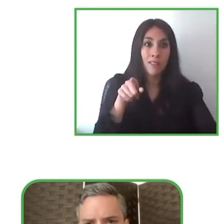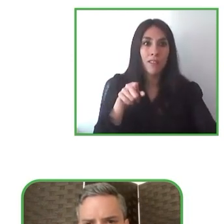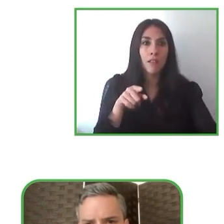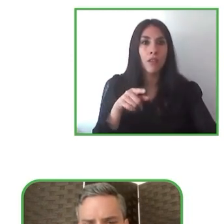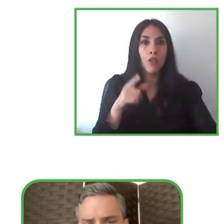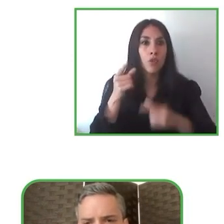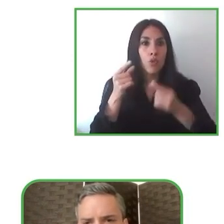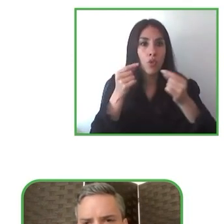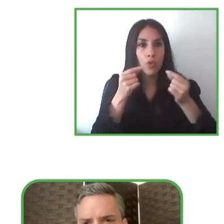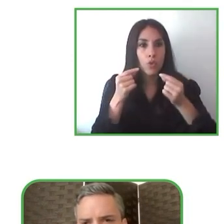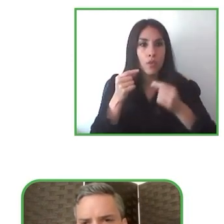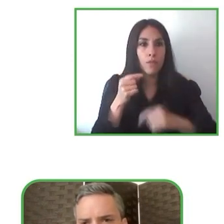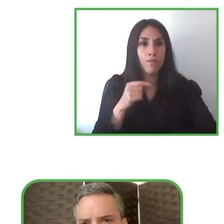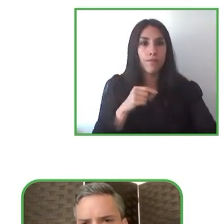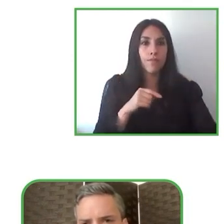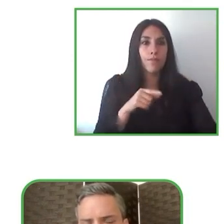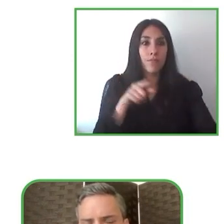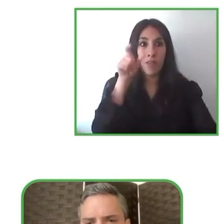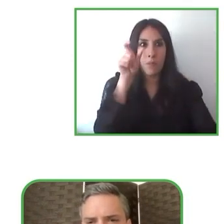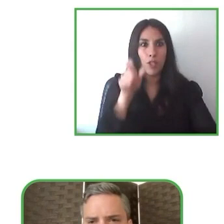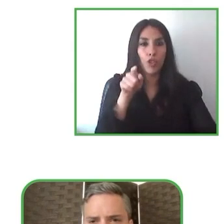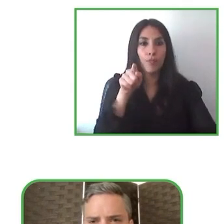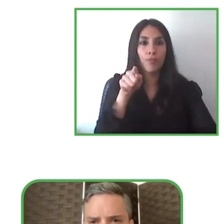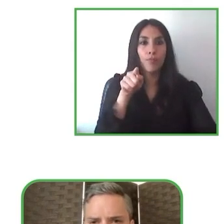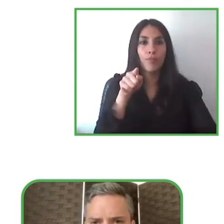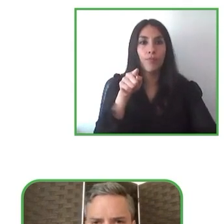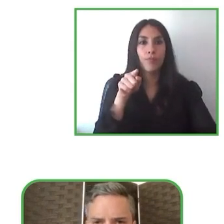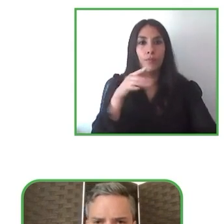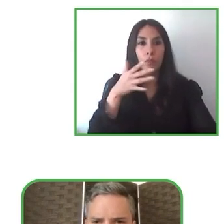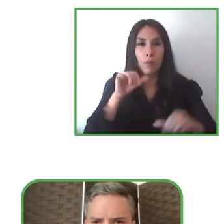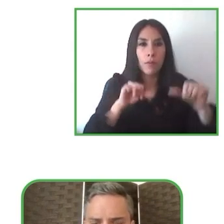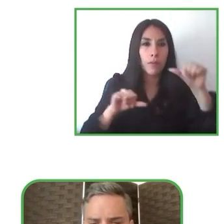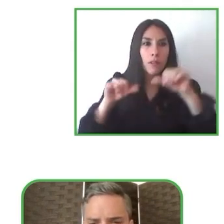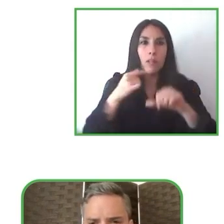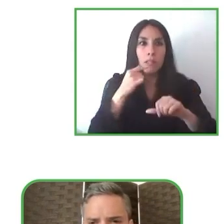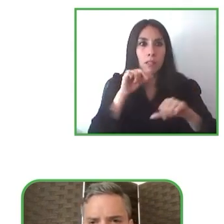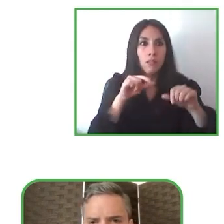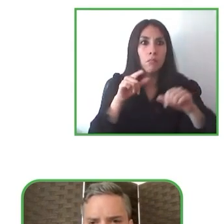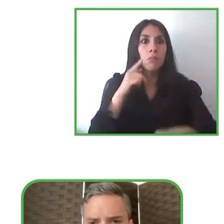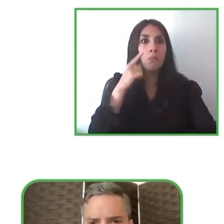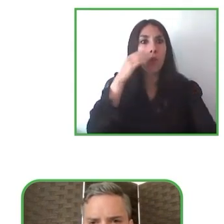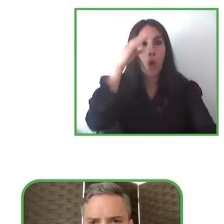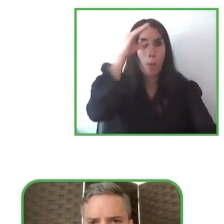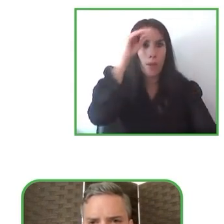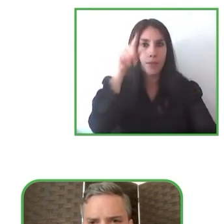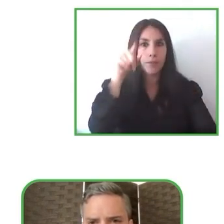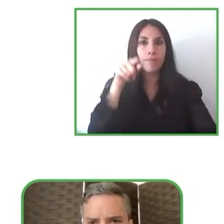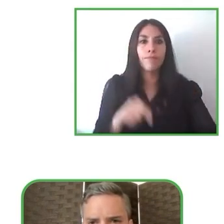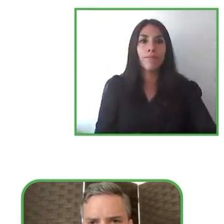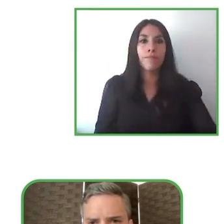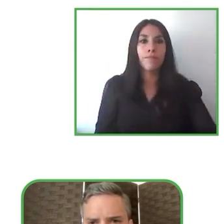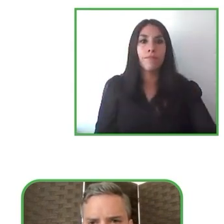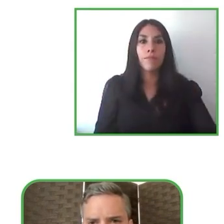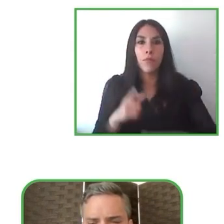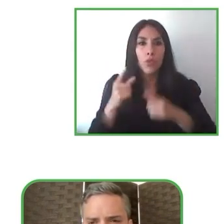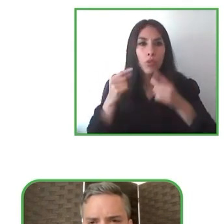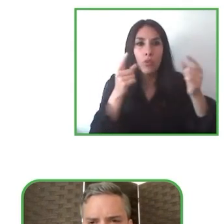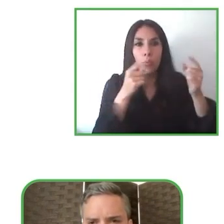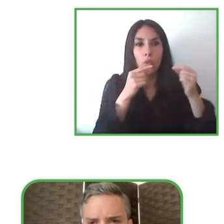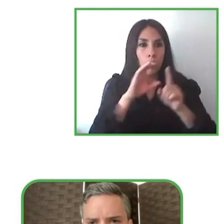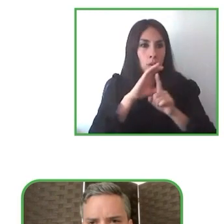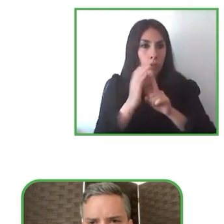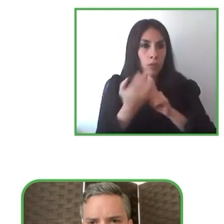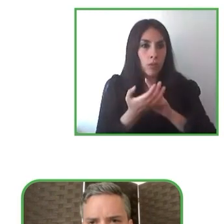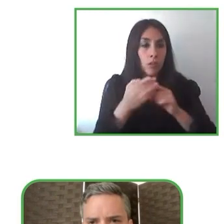mentes la de todos los que estamos presentes ya quedaron abiertas a que la cultura debe ser accesible no nos queda más que hacer llegar a esta idea más lejos